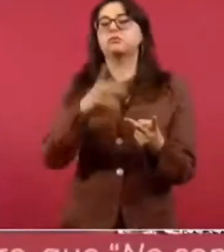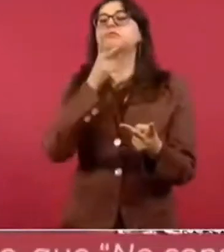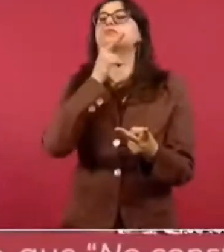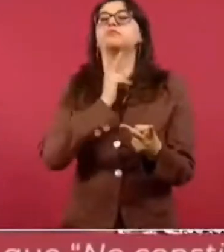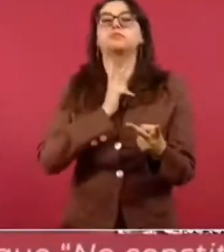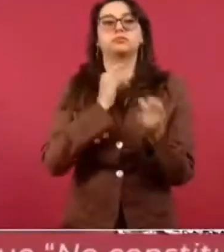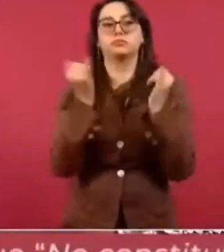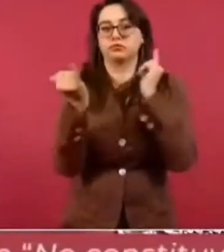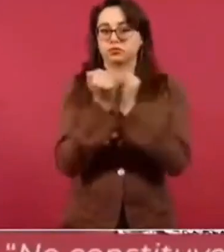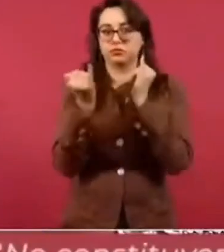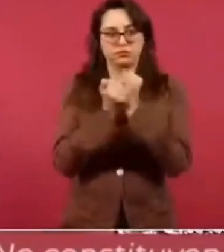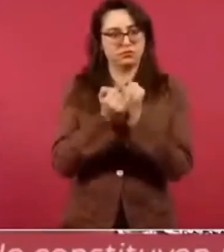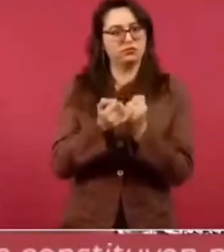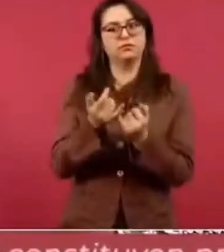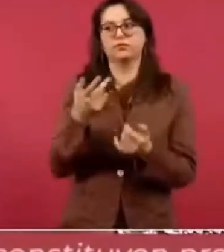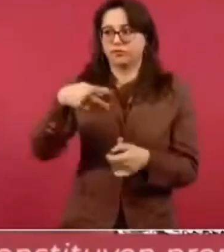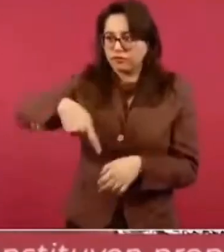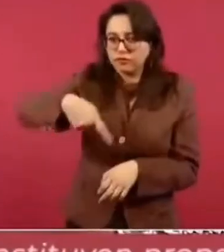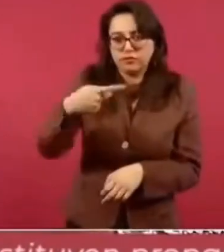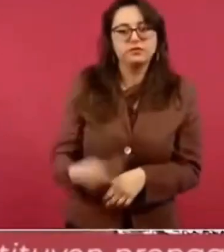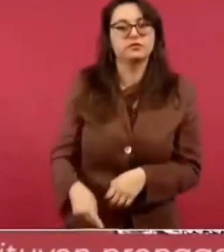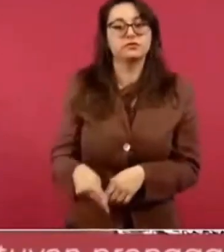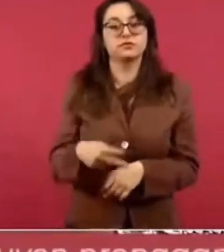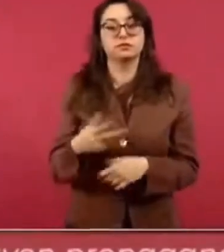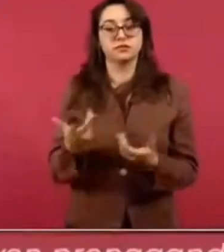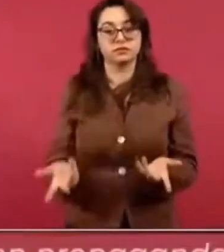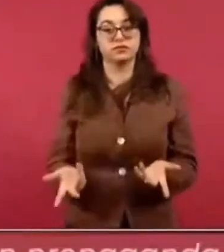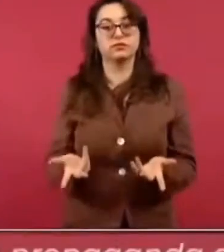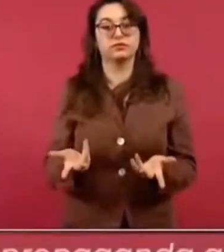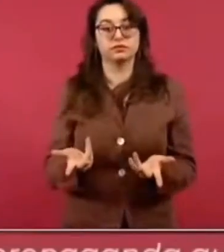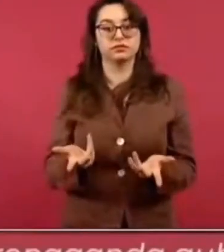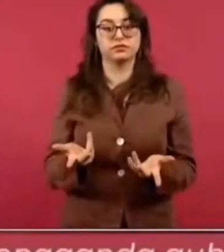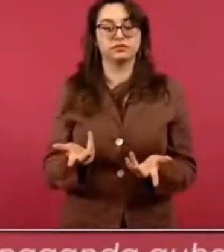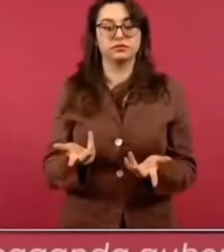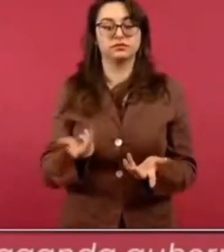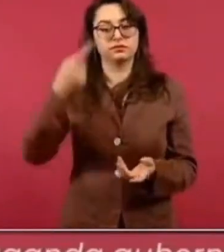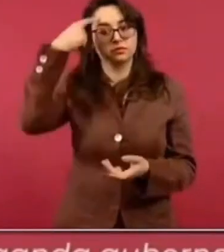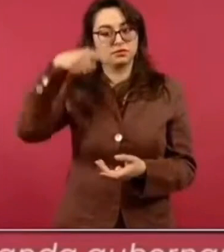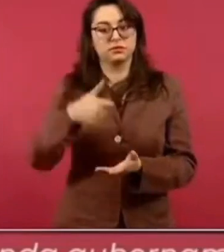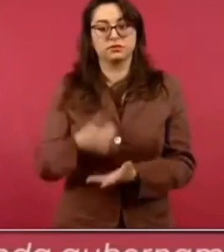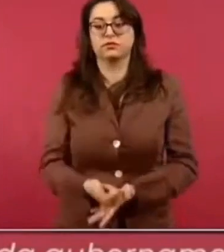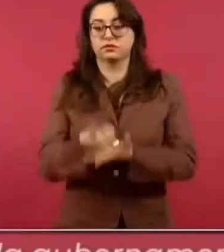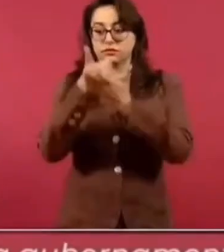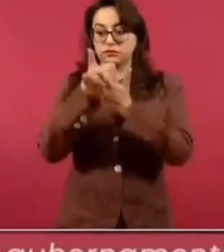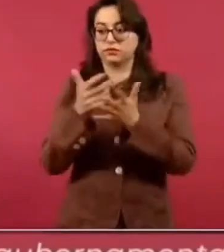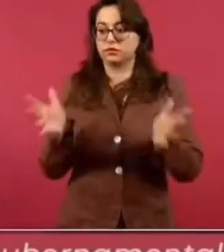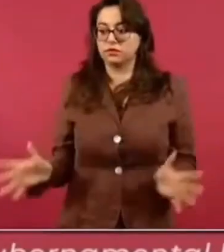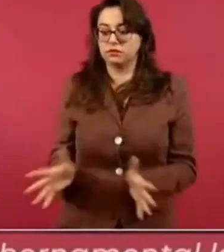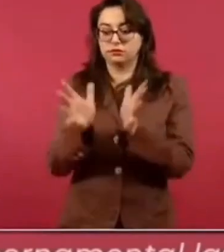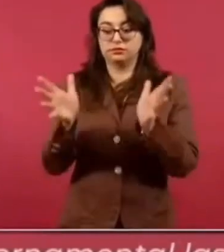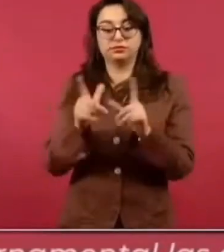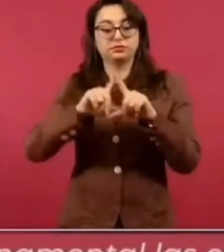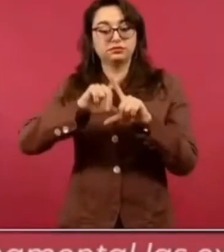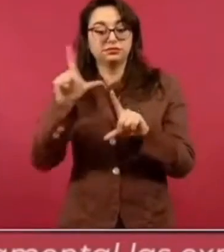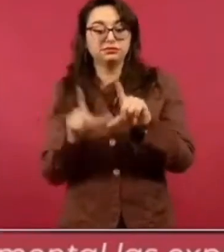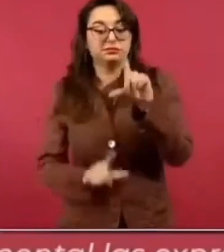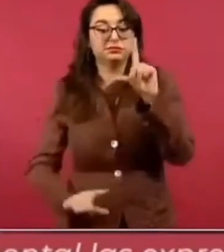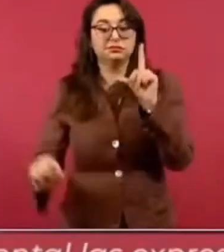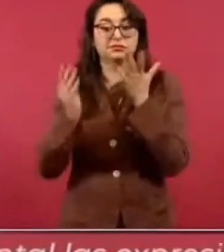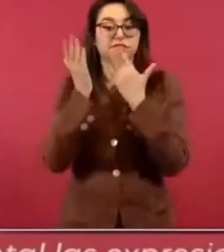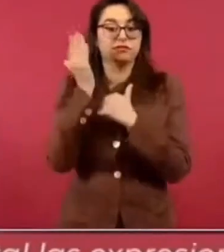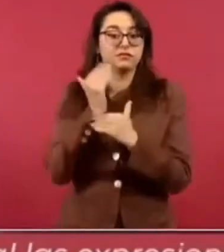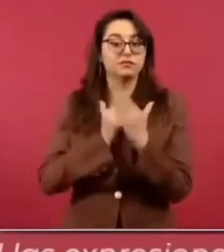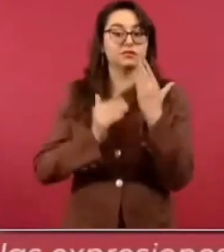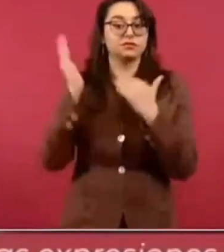para que el petróleo sea palanca del desarrollo nacional y al mismo tiempo